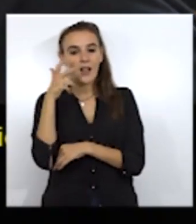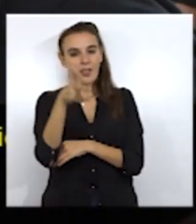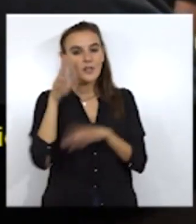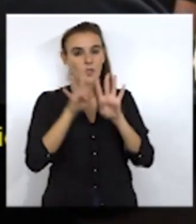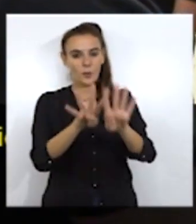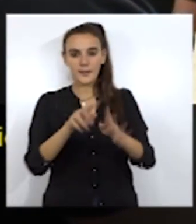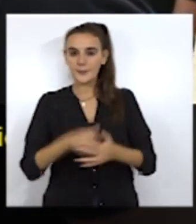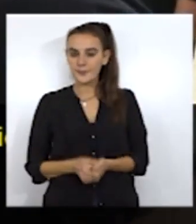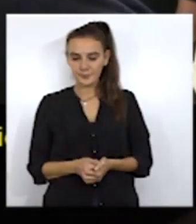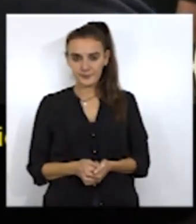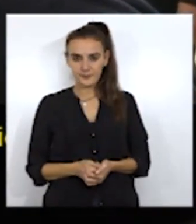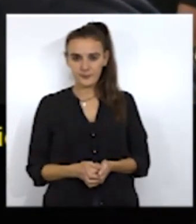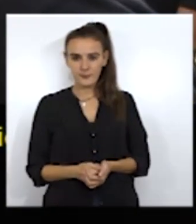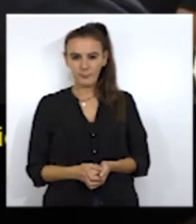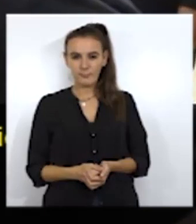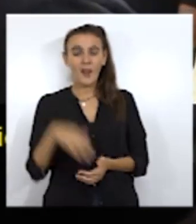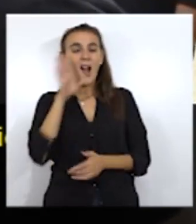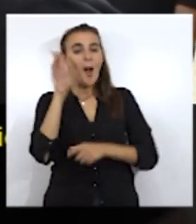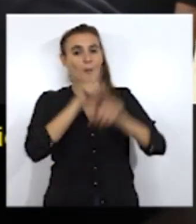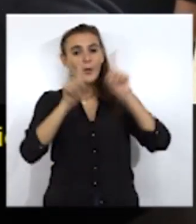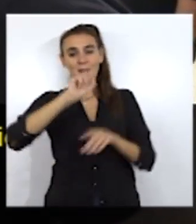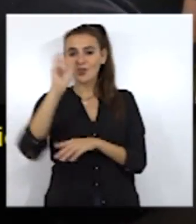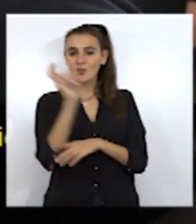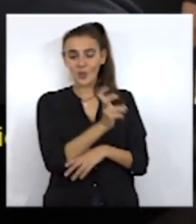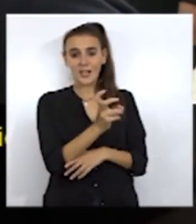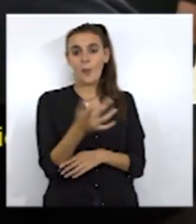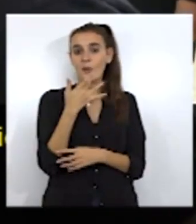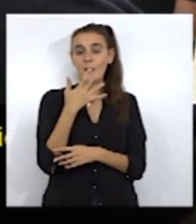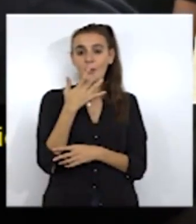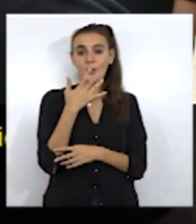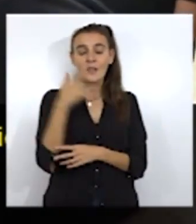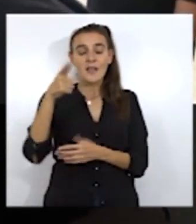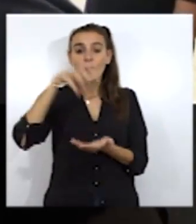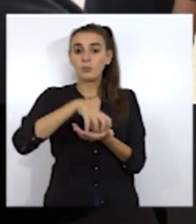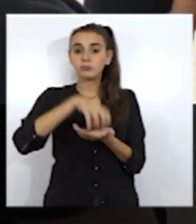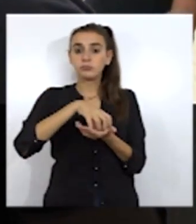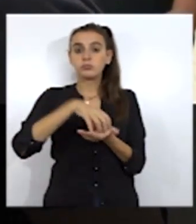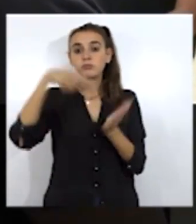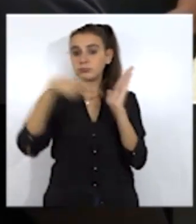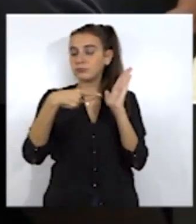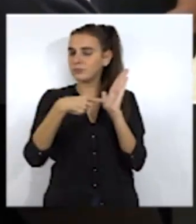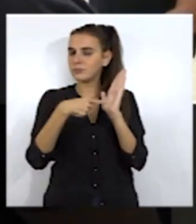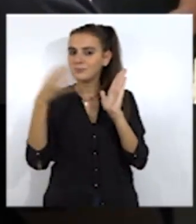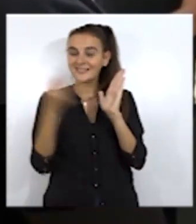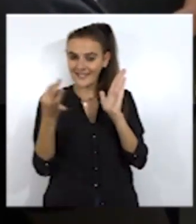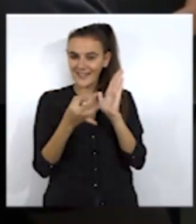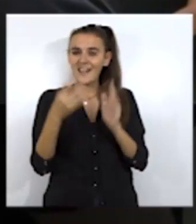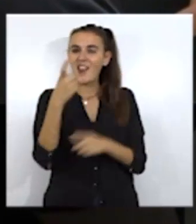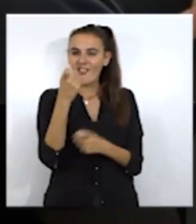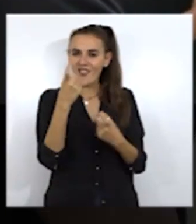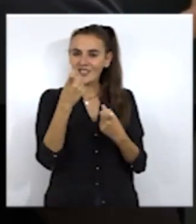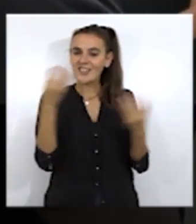Es otra de las anomalías de lo que es esta institución, del funcionamiento de esta institución y de la gran precariedad